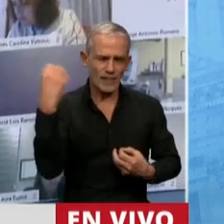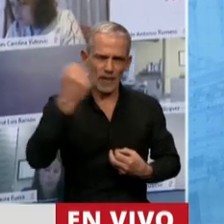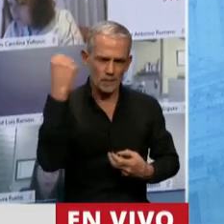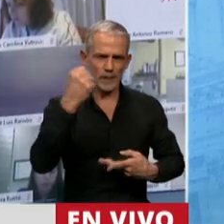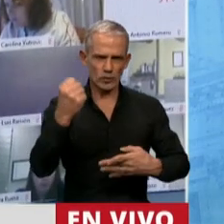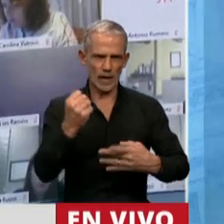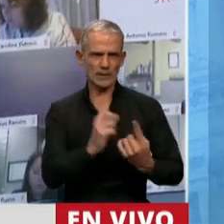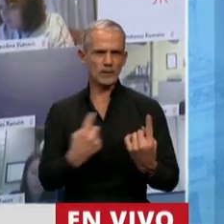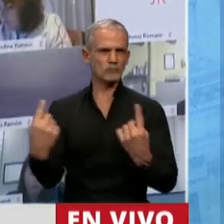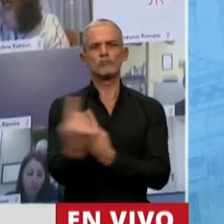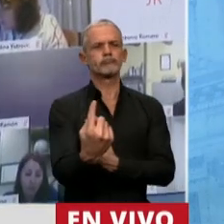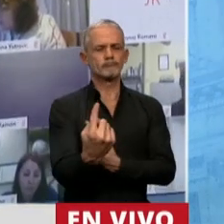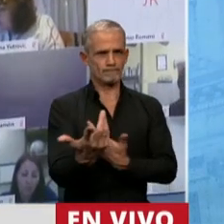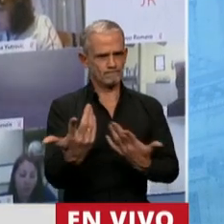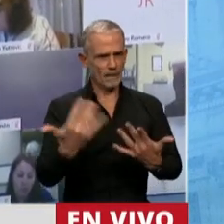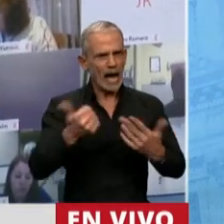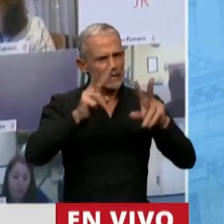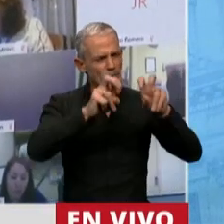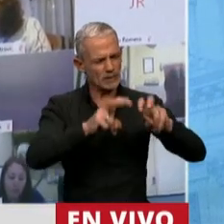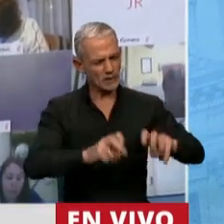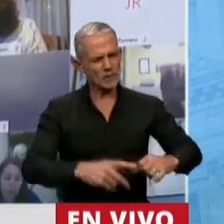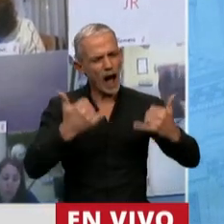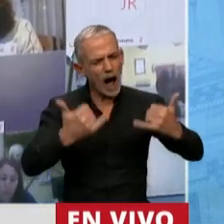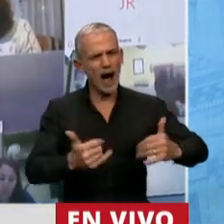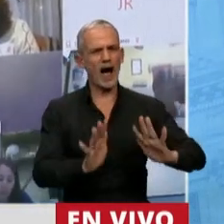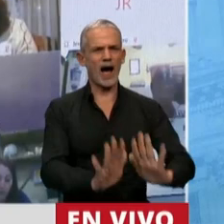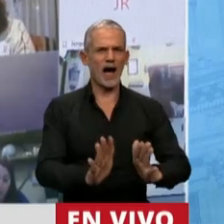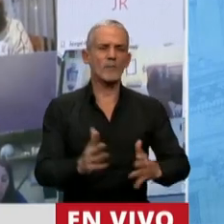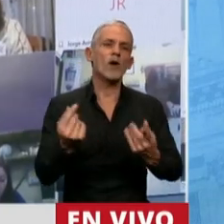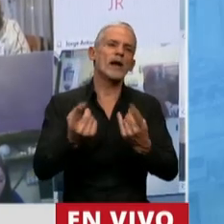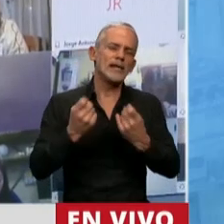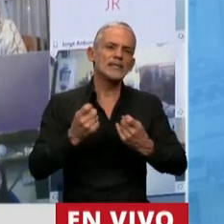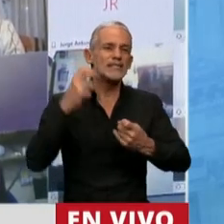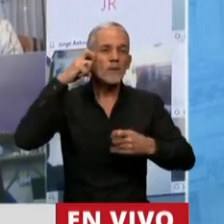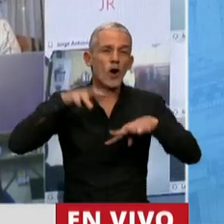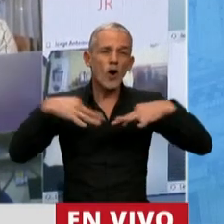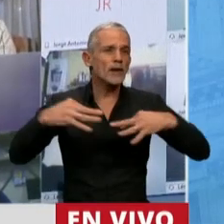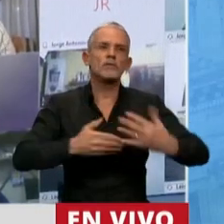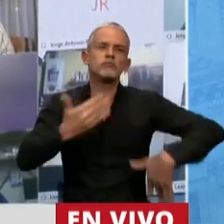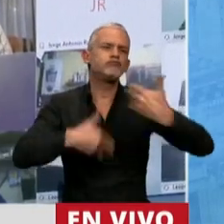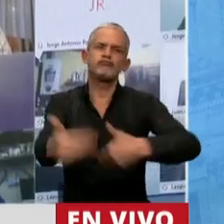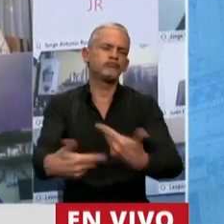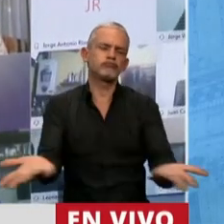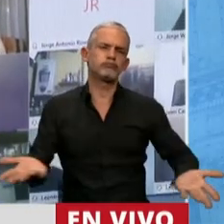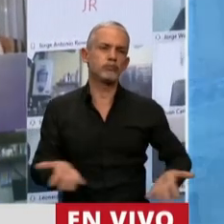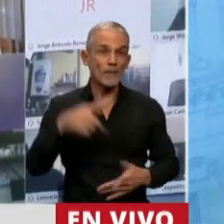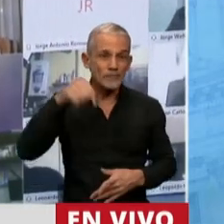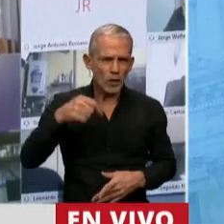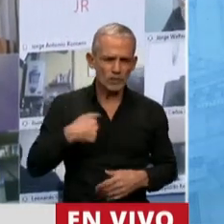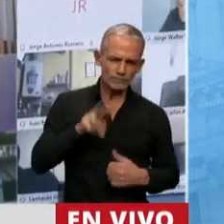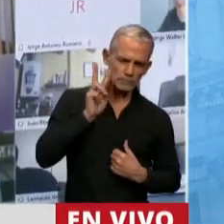importante. Tenemos muchos temas para tratar. Necesitamos que el Congreso funcione. Hoy